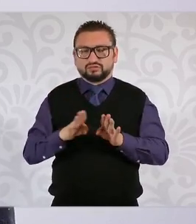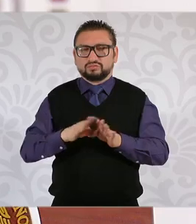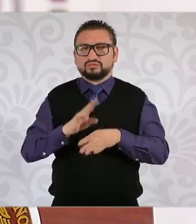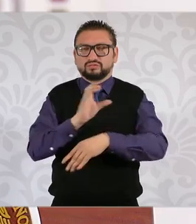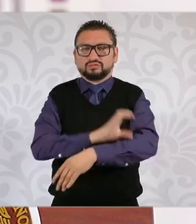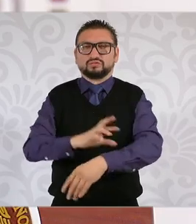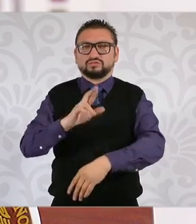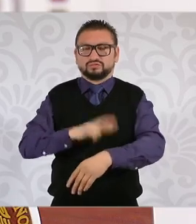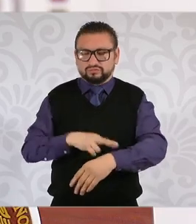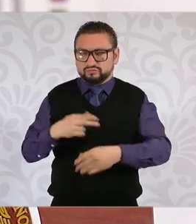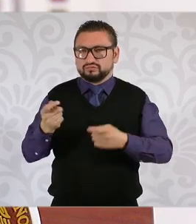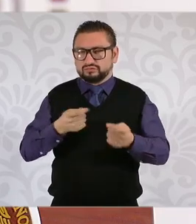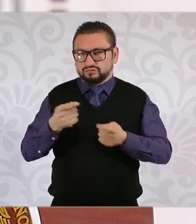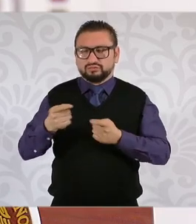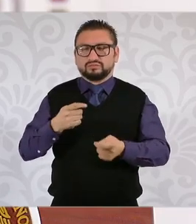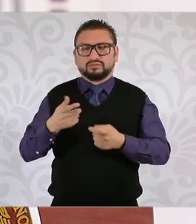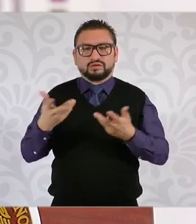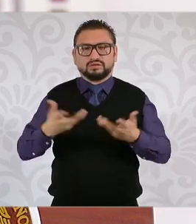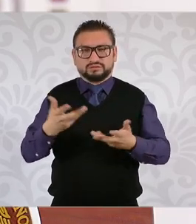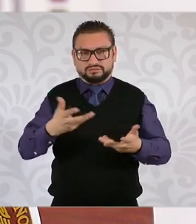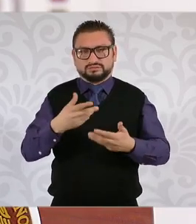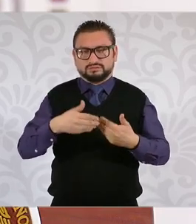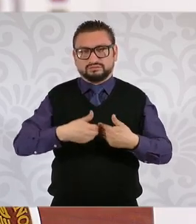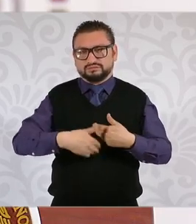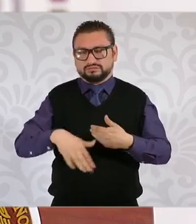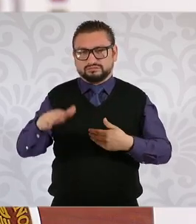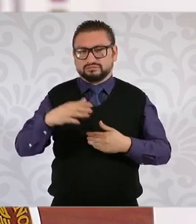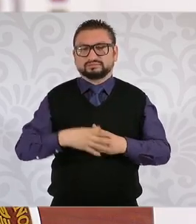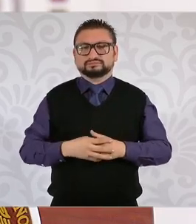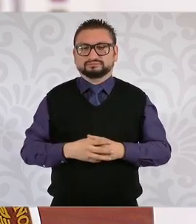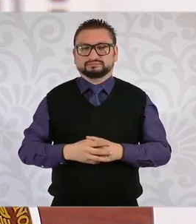coordinación para la actuación permanente,